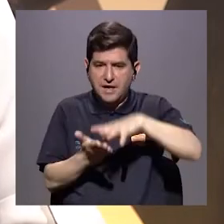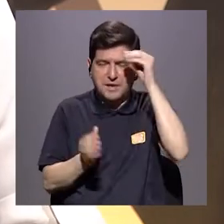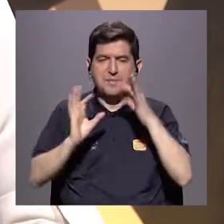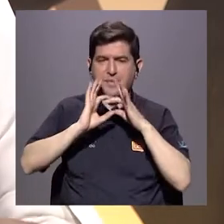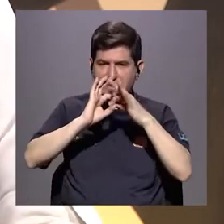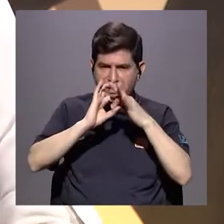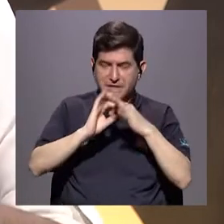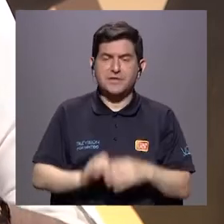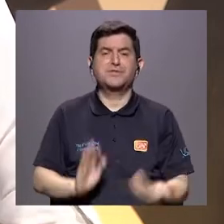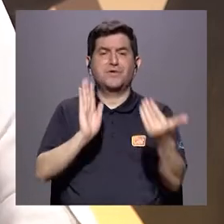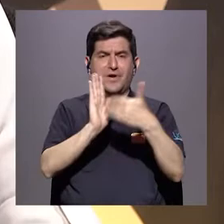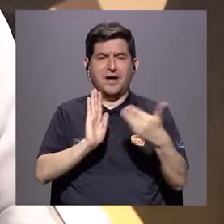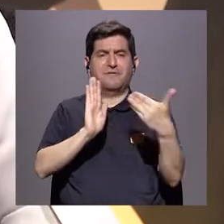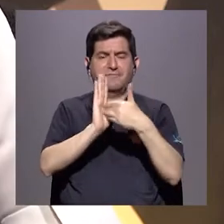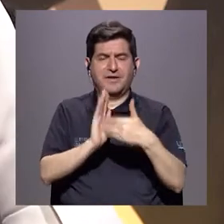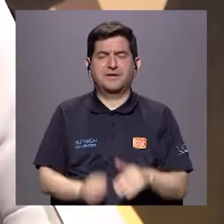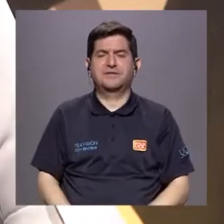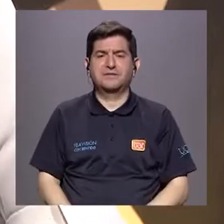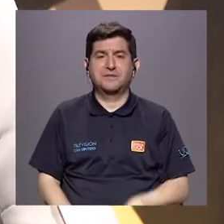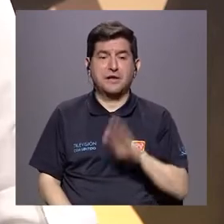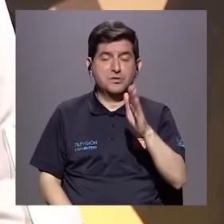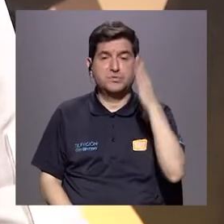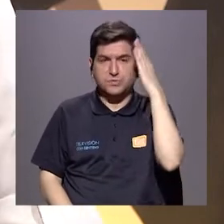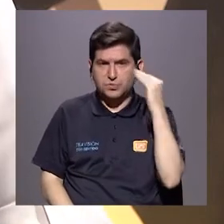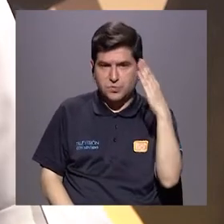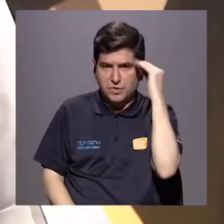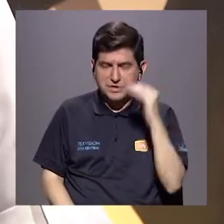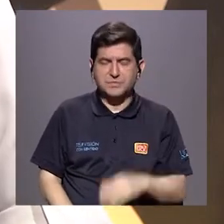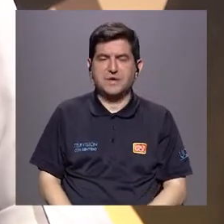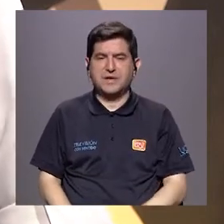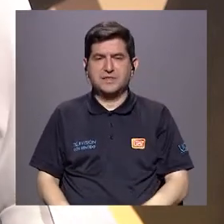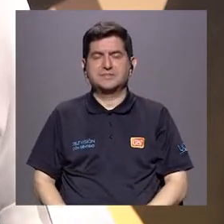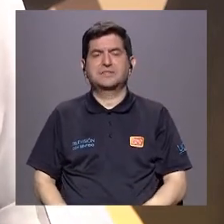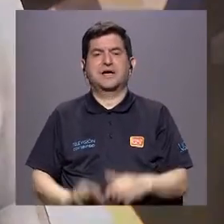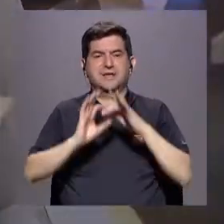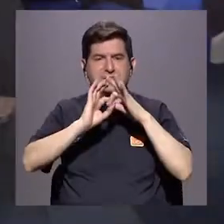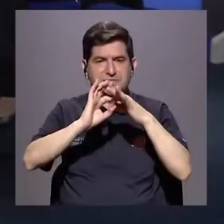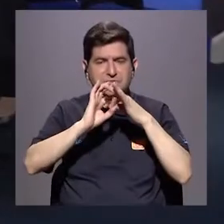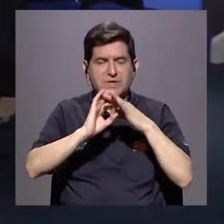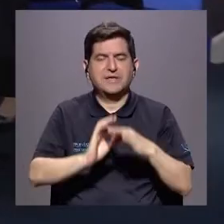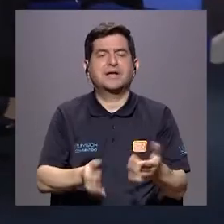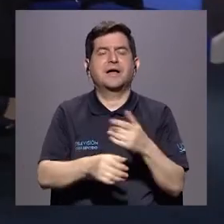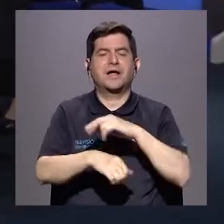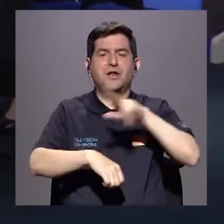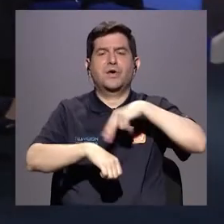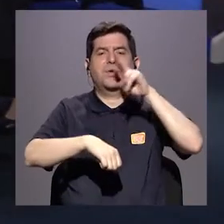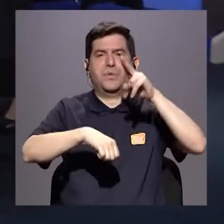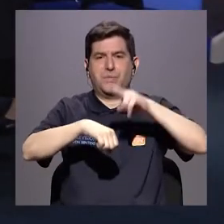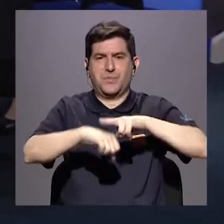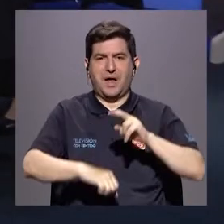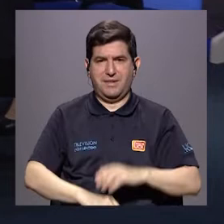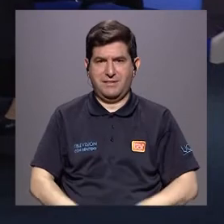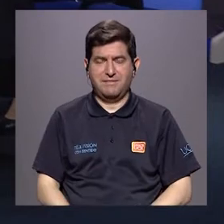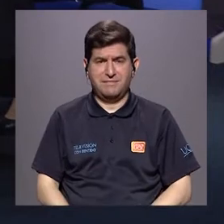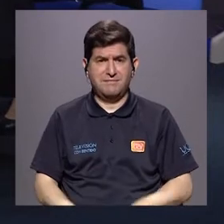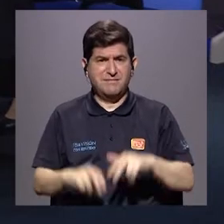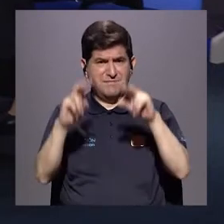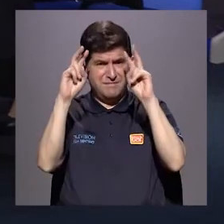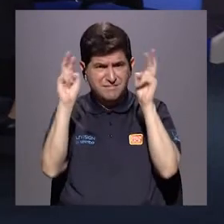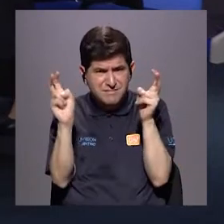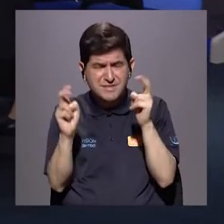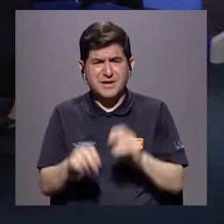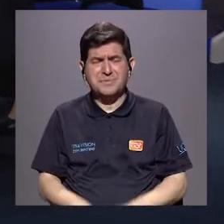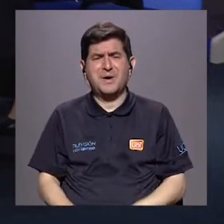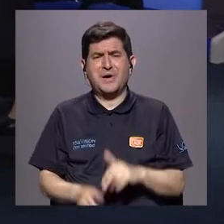es una afrenta, es un atropello a su experiencia sexual normal. Ana Lorena, este tema es